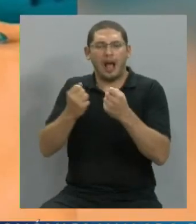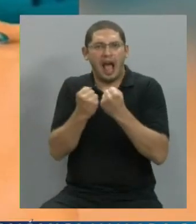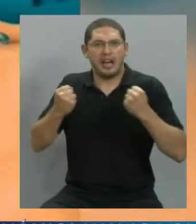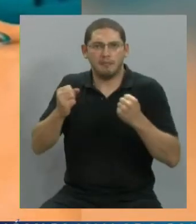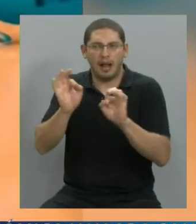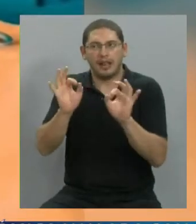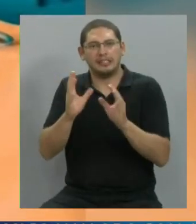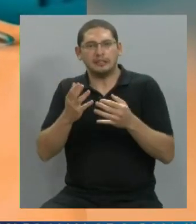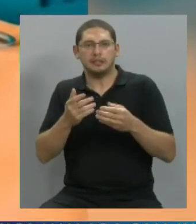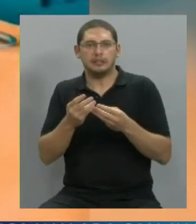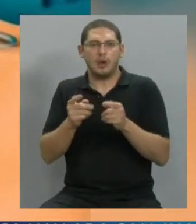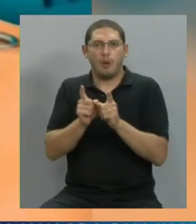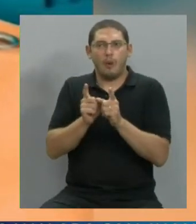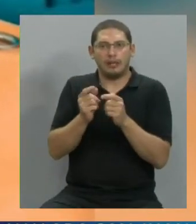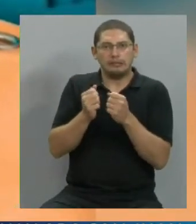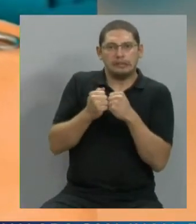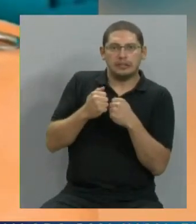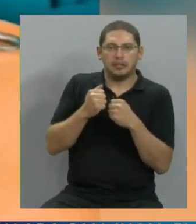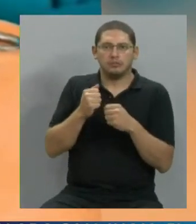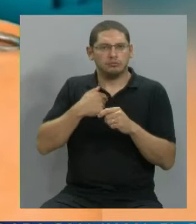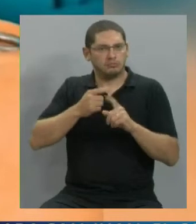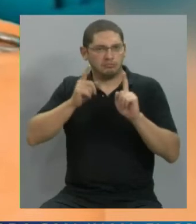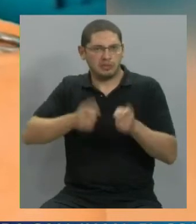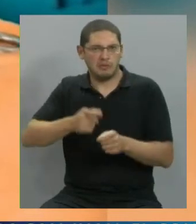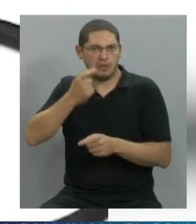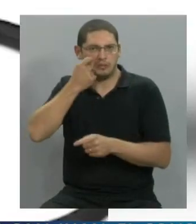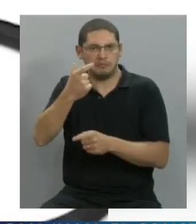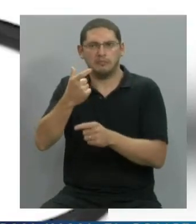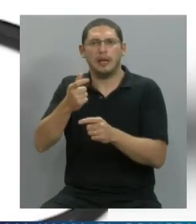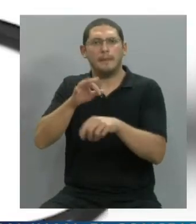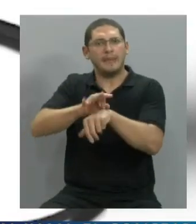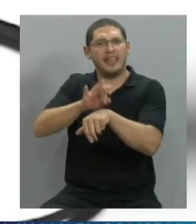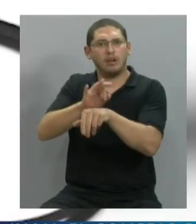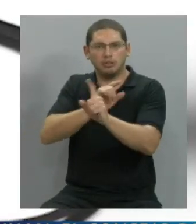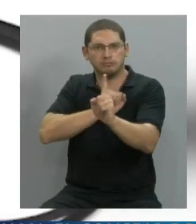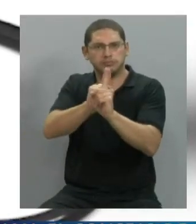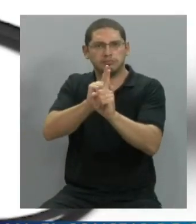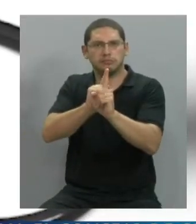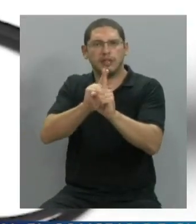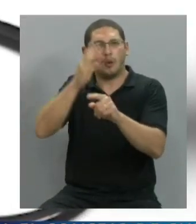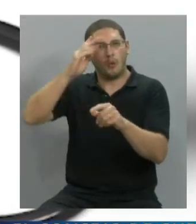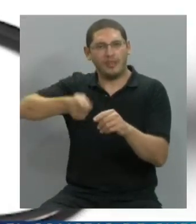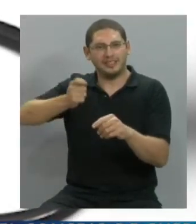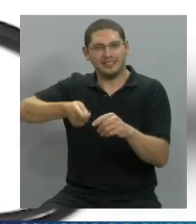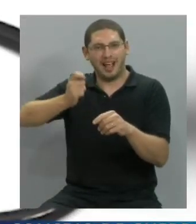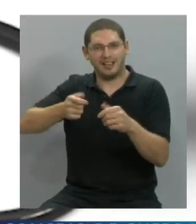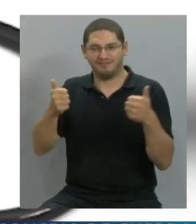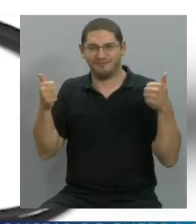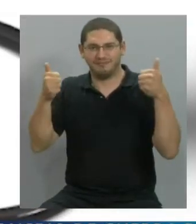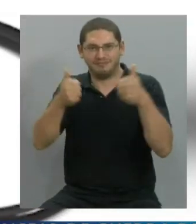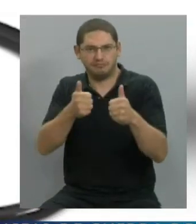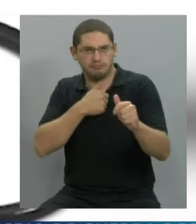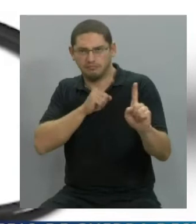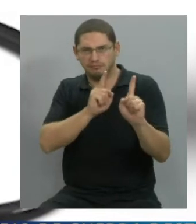de mala praxis, me lo he cruzado al médico infinidad de veces cada vez que íbamos a tribunales. Yo he